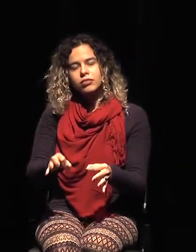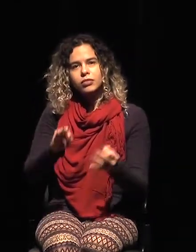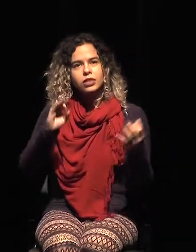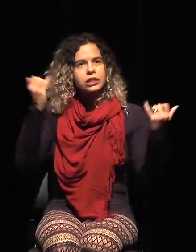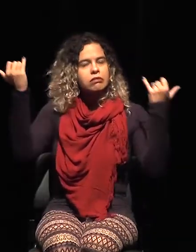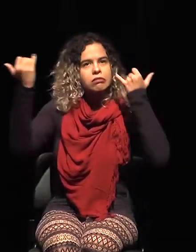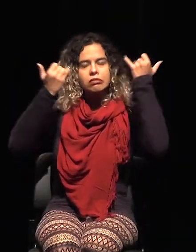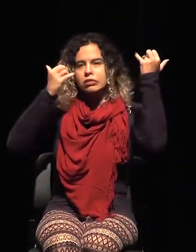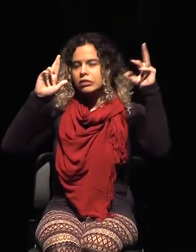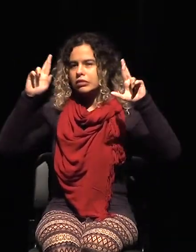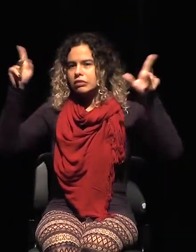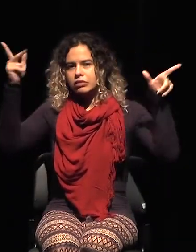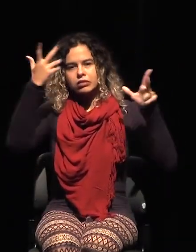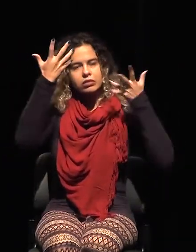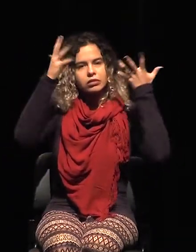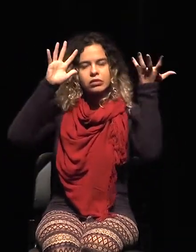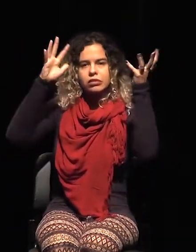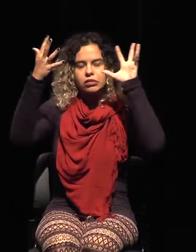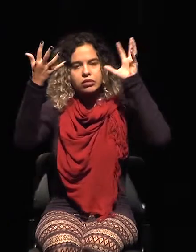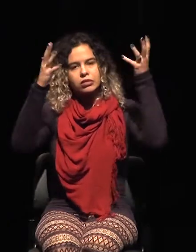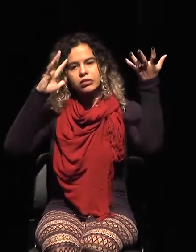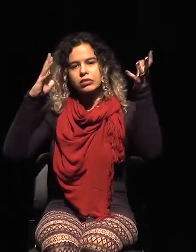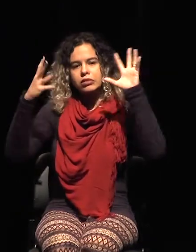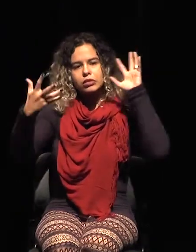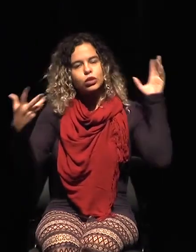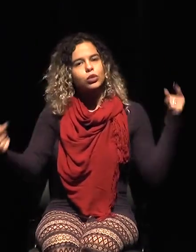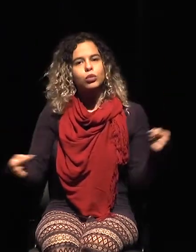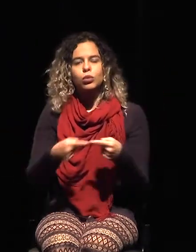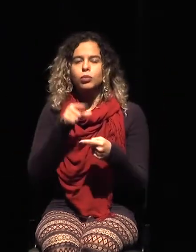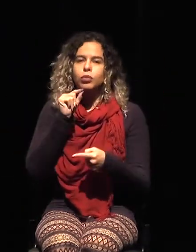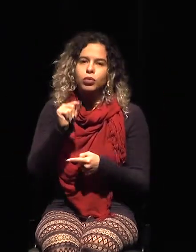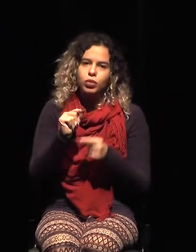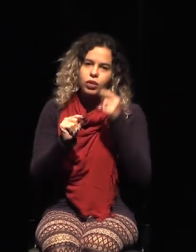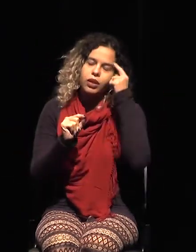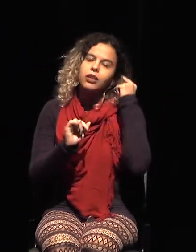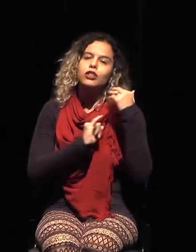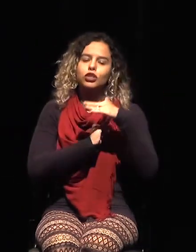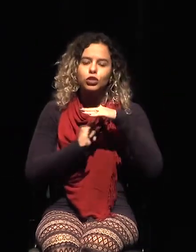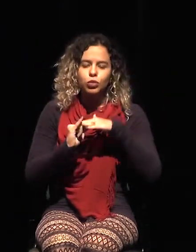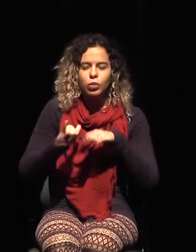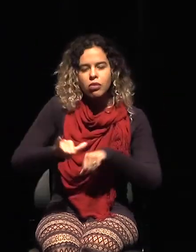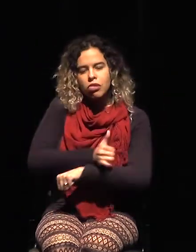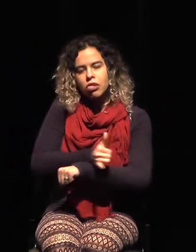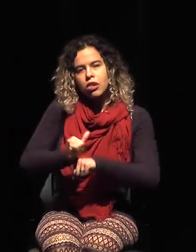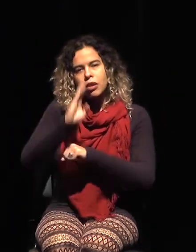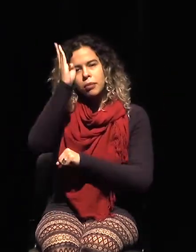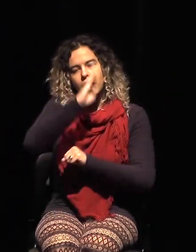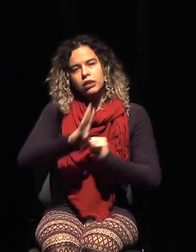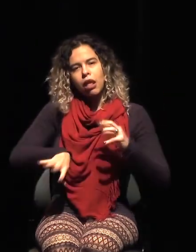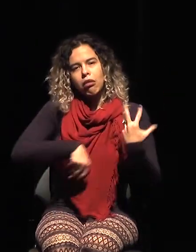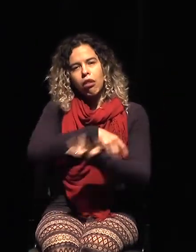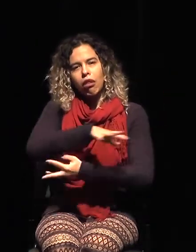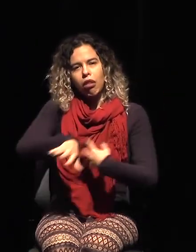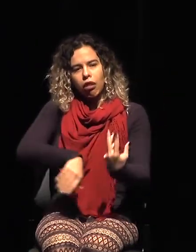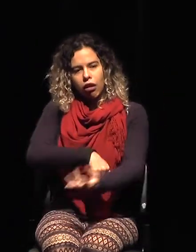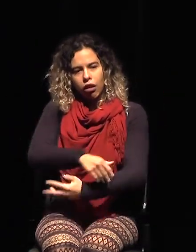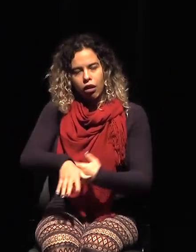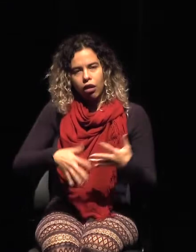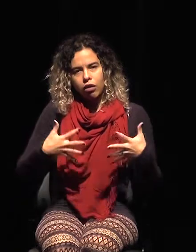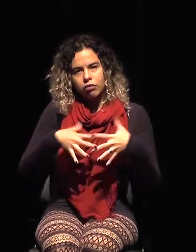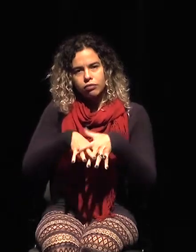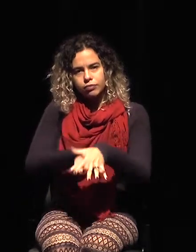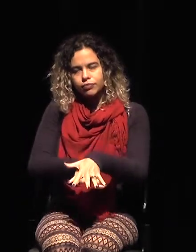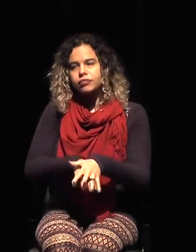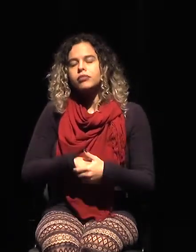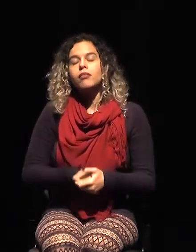muy bien los arreglos institucionales brasileños. También hay que recordar como comentario